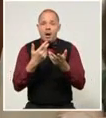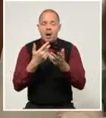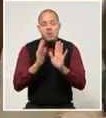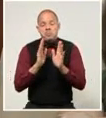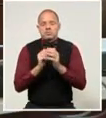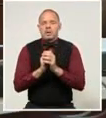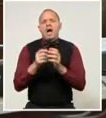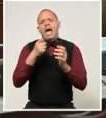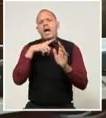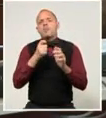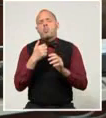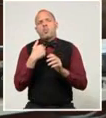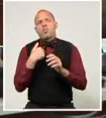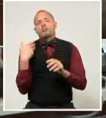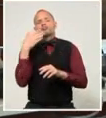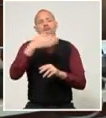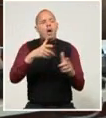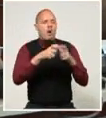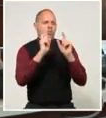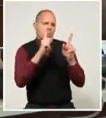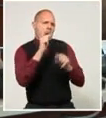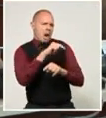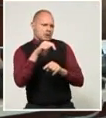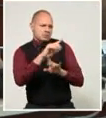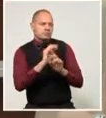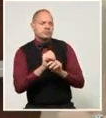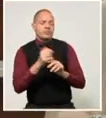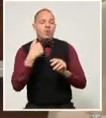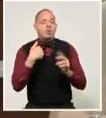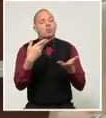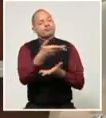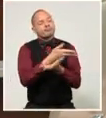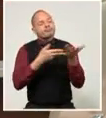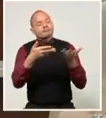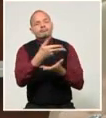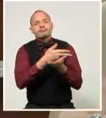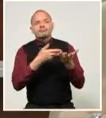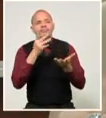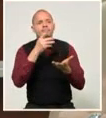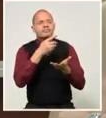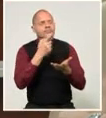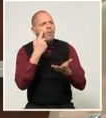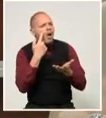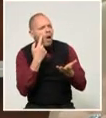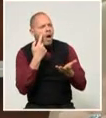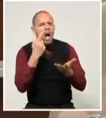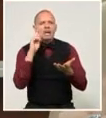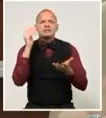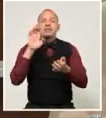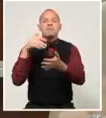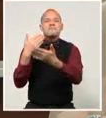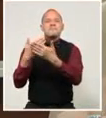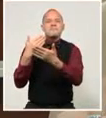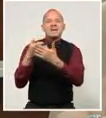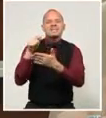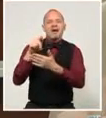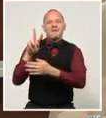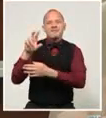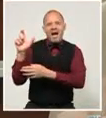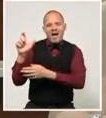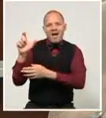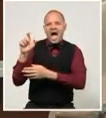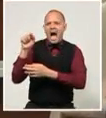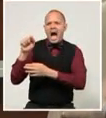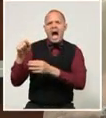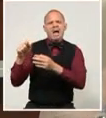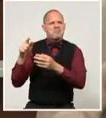en un curso sobre envases de plástico y eso, conocimos que en la fábrica que queda en Villa Clara, la EMI creo que es, que se fabrica envases